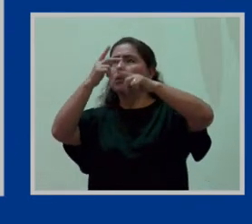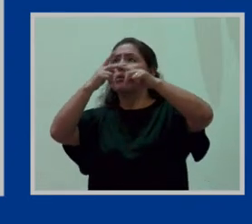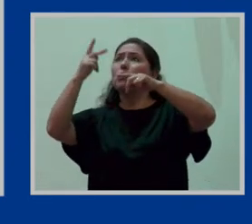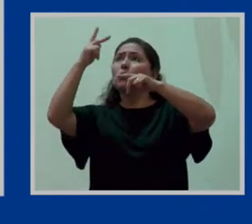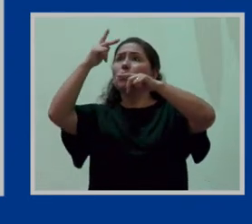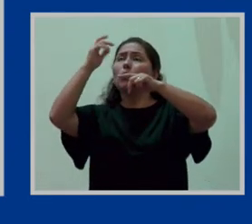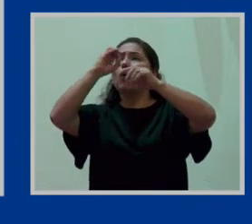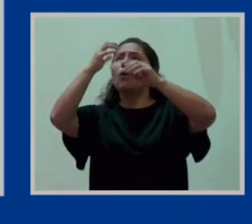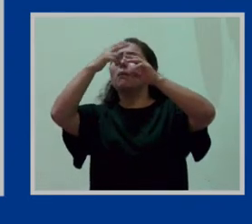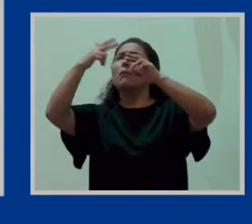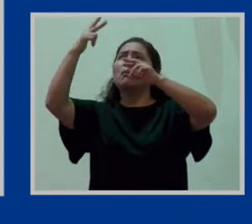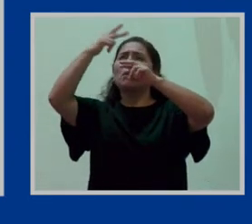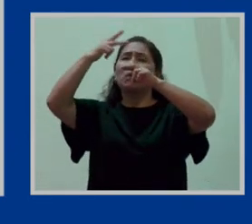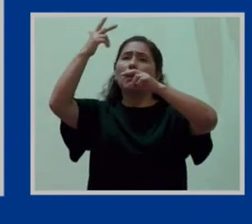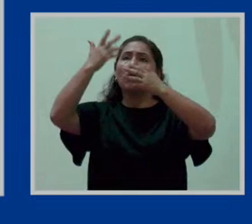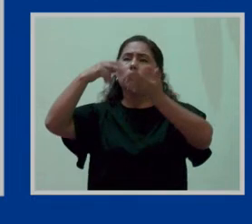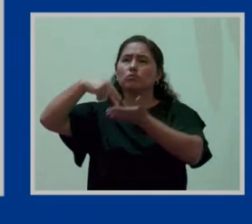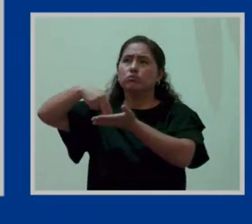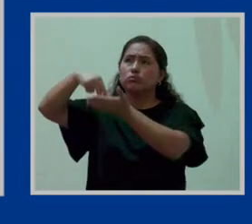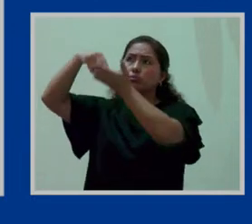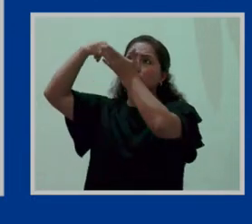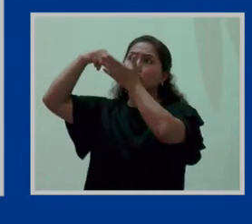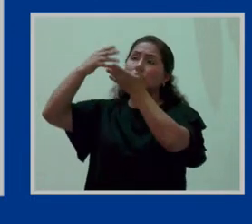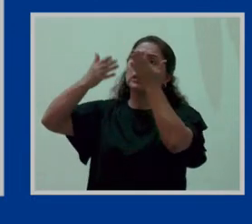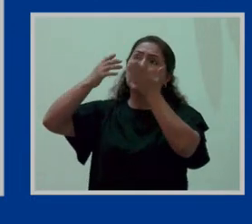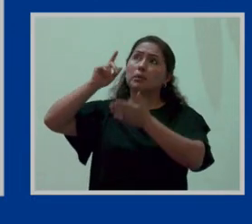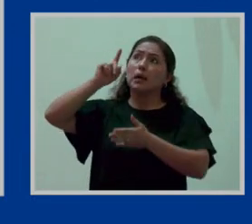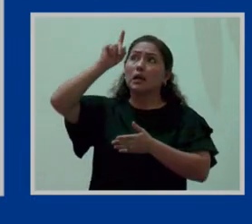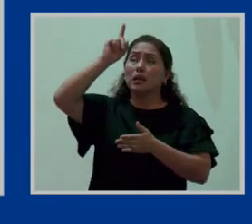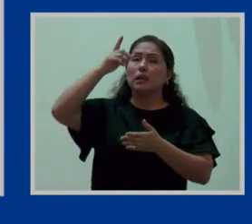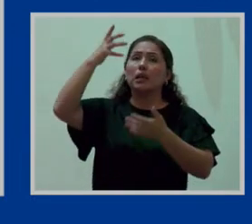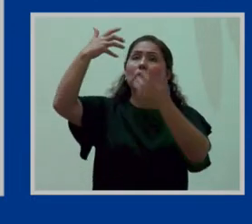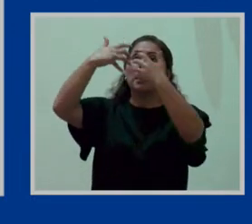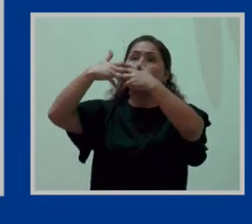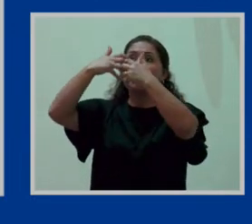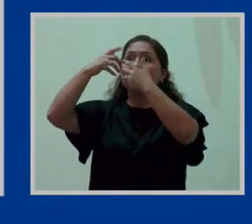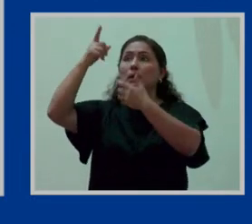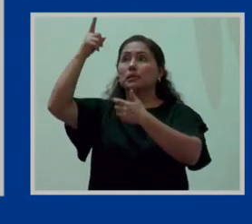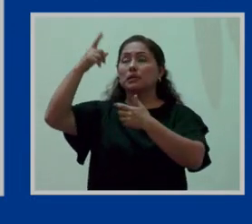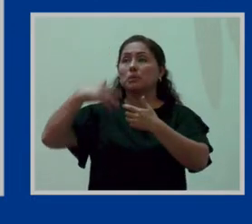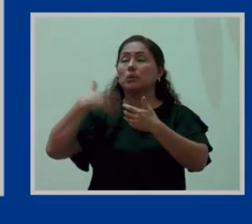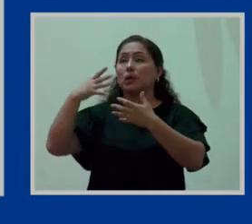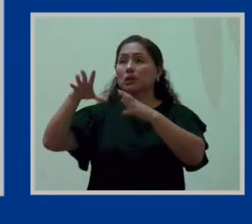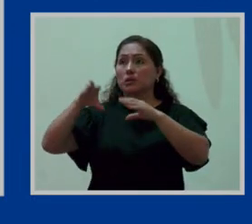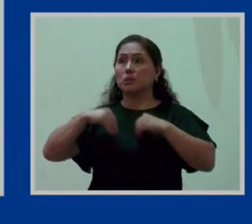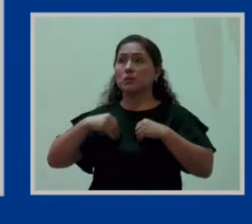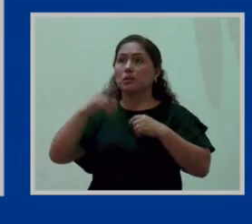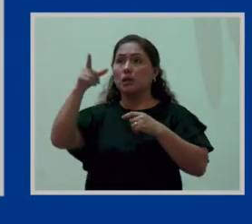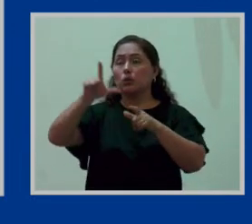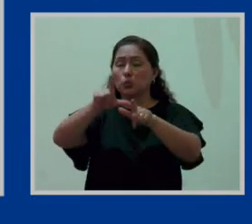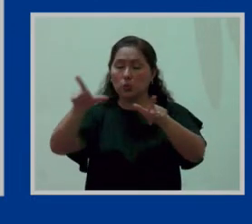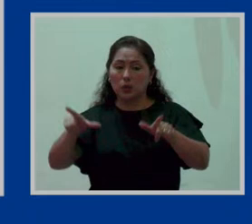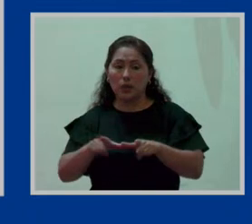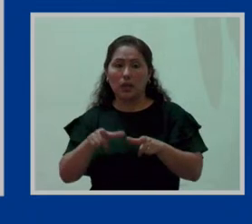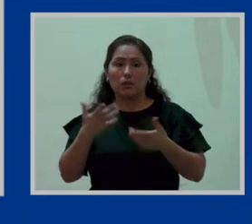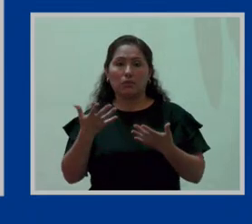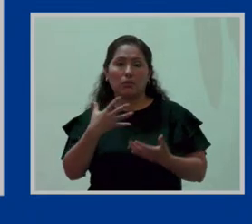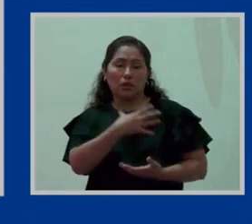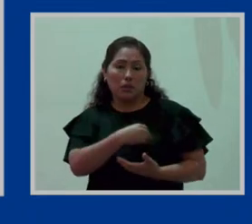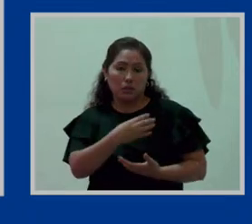sea en el último, donde hay un ascensor, la empresa X tiene un lactario. Entonces, me acerco,